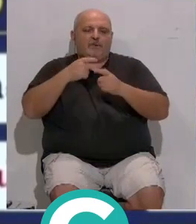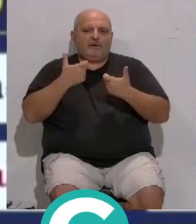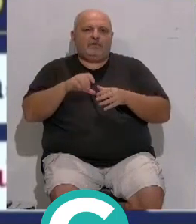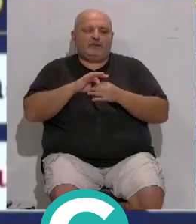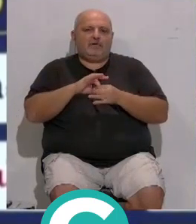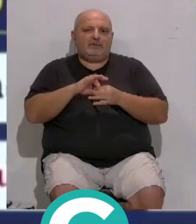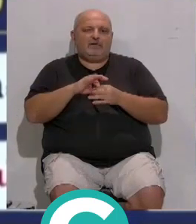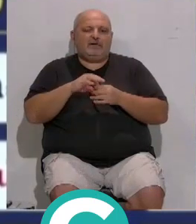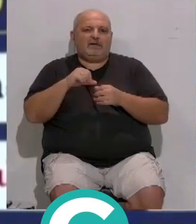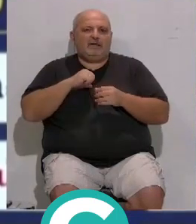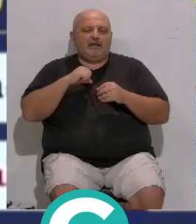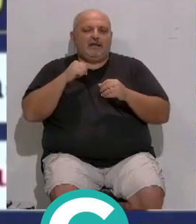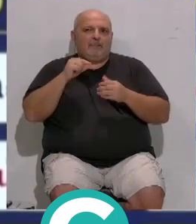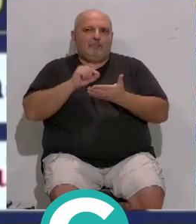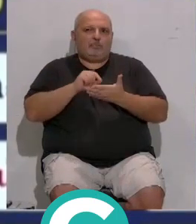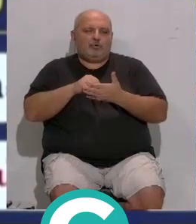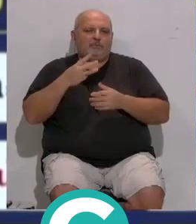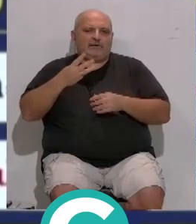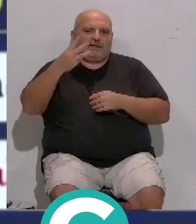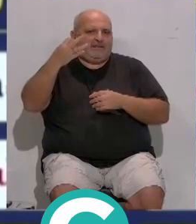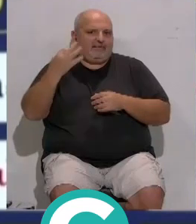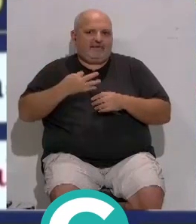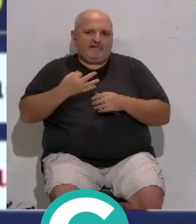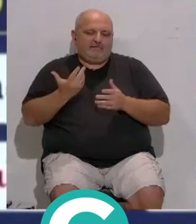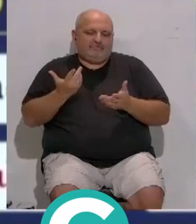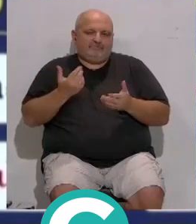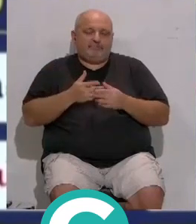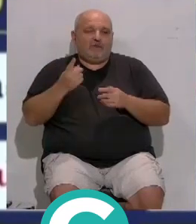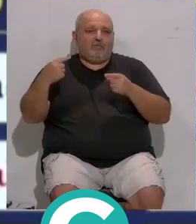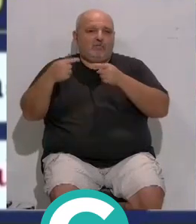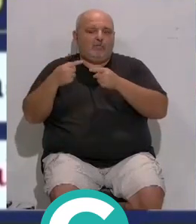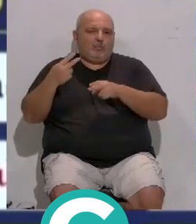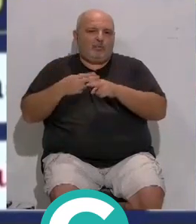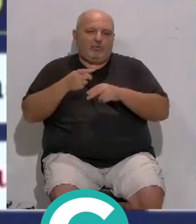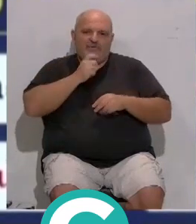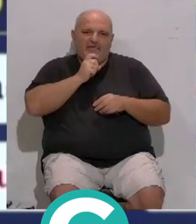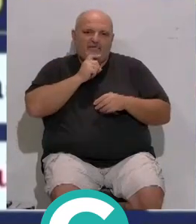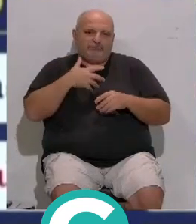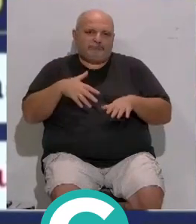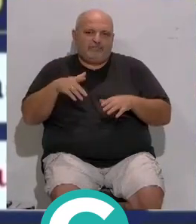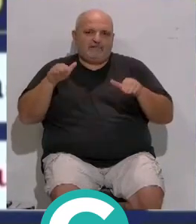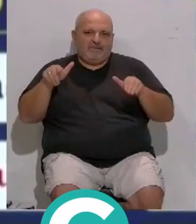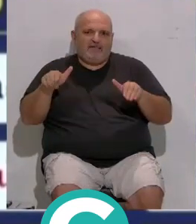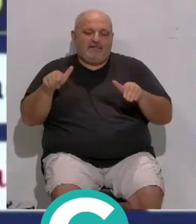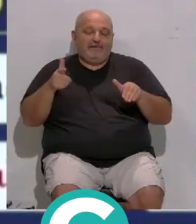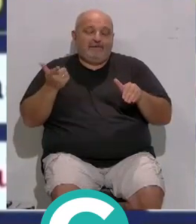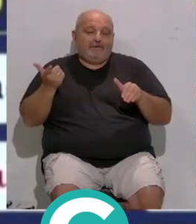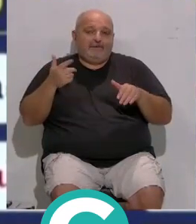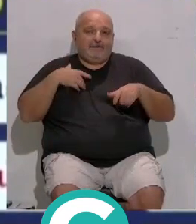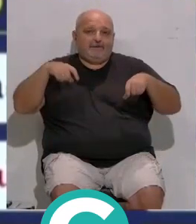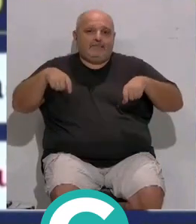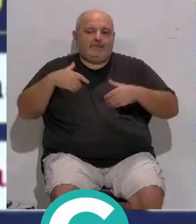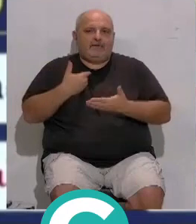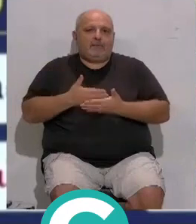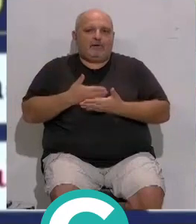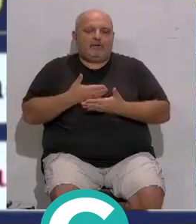...y tenemos que empezar a puntuar de 3 en 3... ...lo que viene es un rival muy difícil... ...pero bueno, aquí sobre todo en nuestro campo... ...se